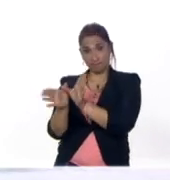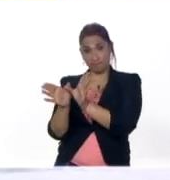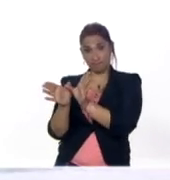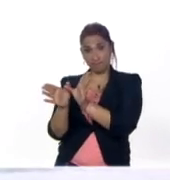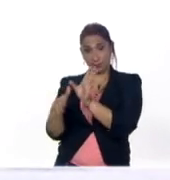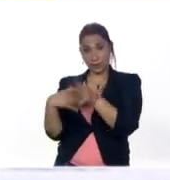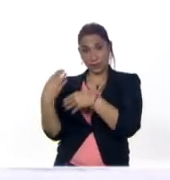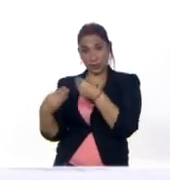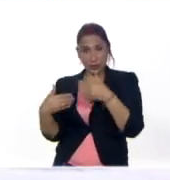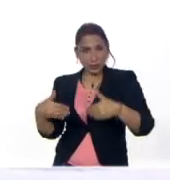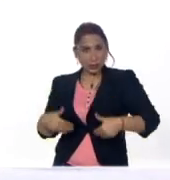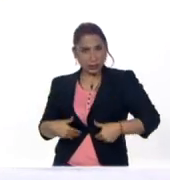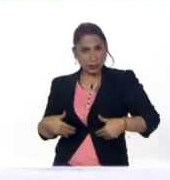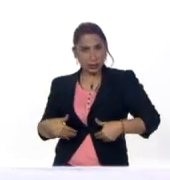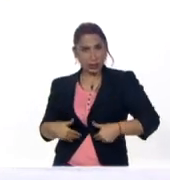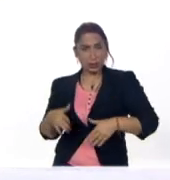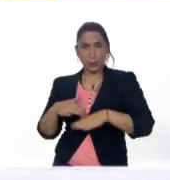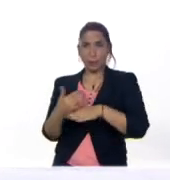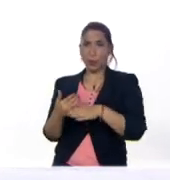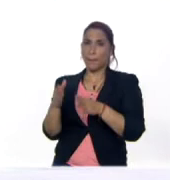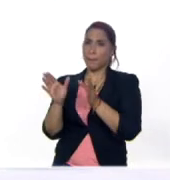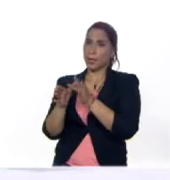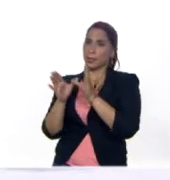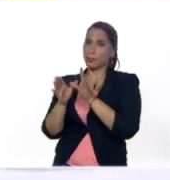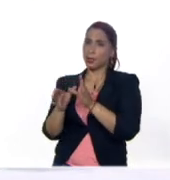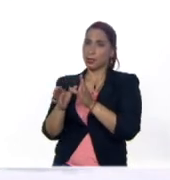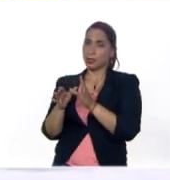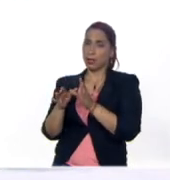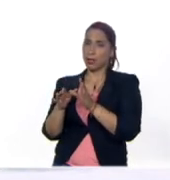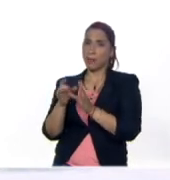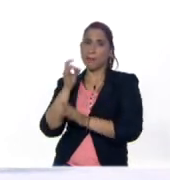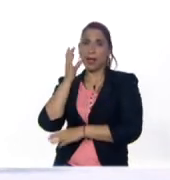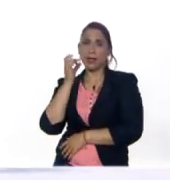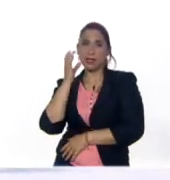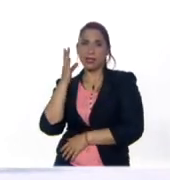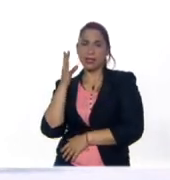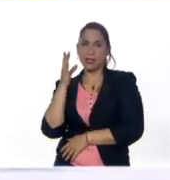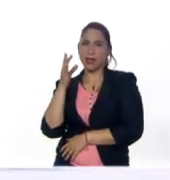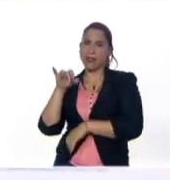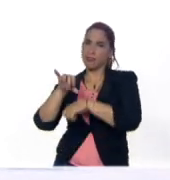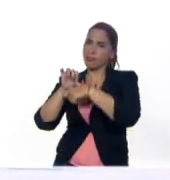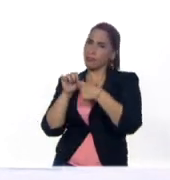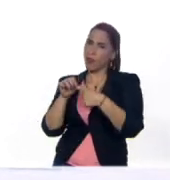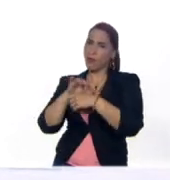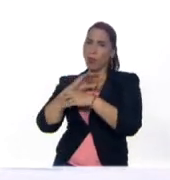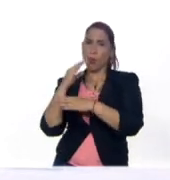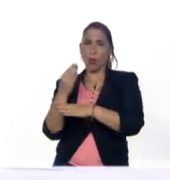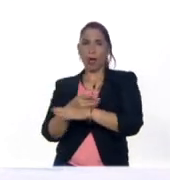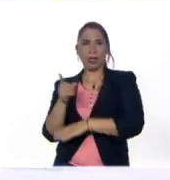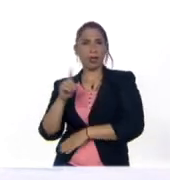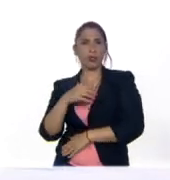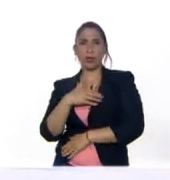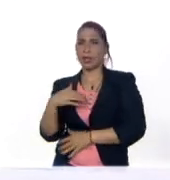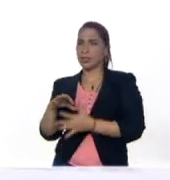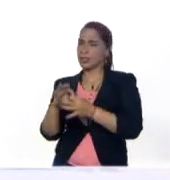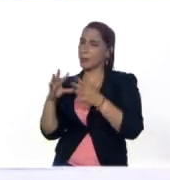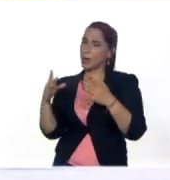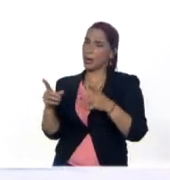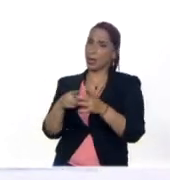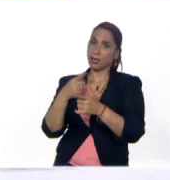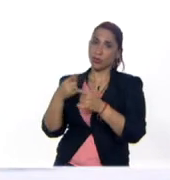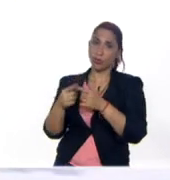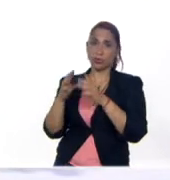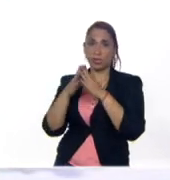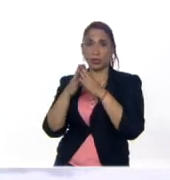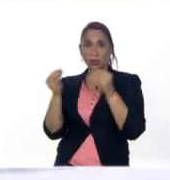un sacrificio porque la mariposa amarilla se hirió de una manera muy fuerte ¿verdad? y ellas no se querían separar entonces